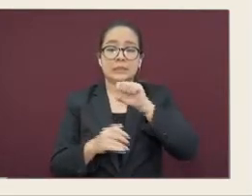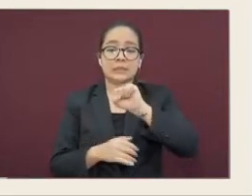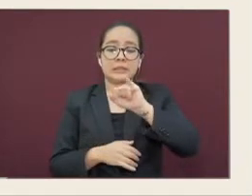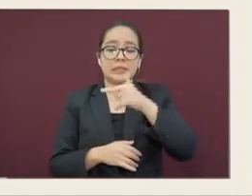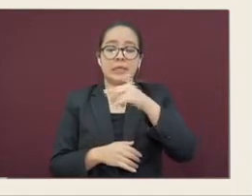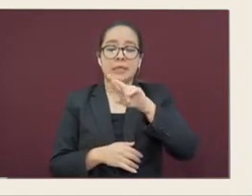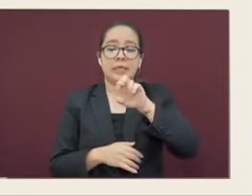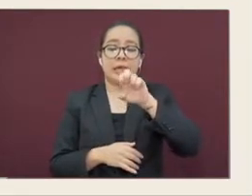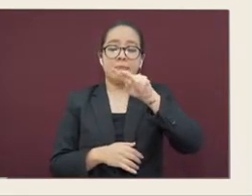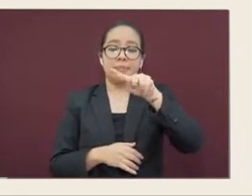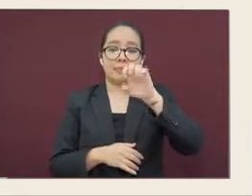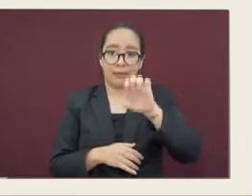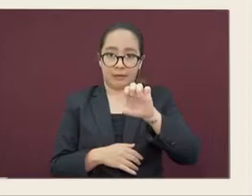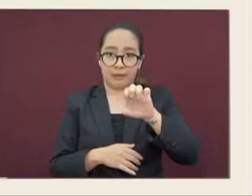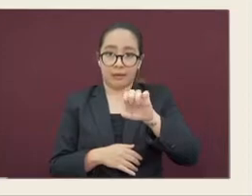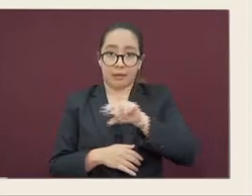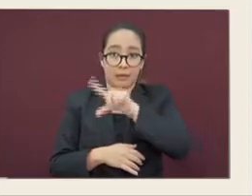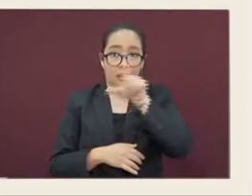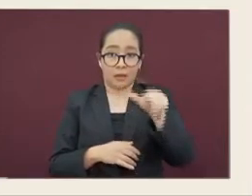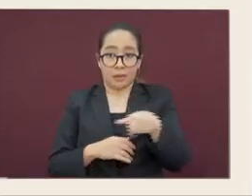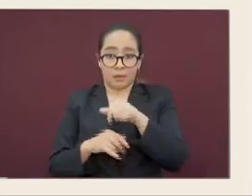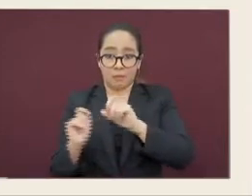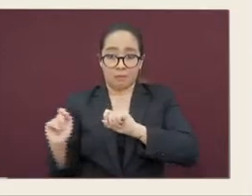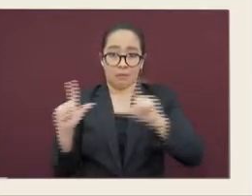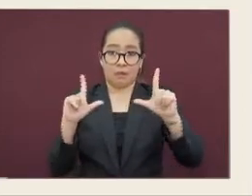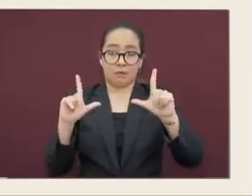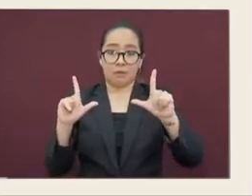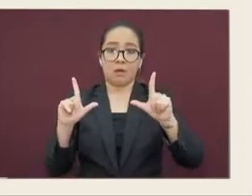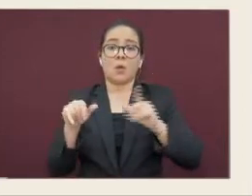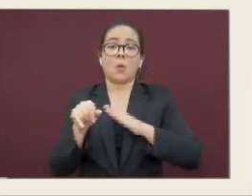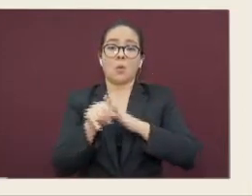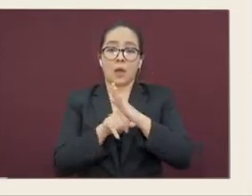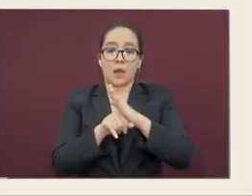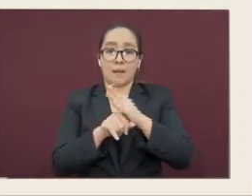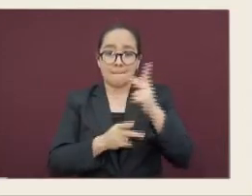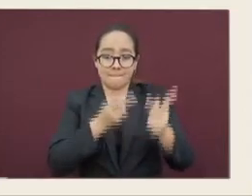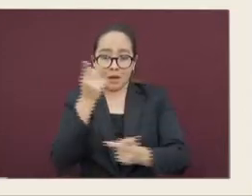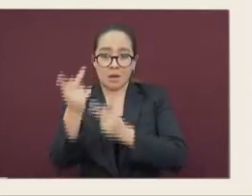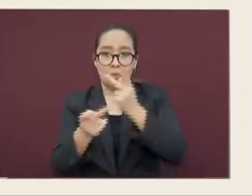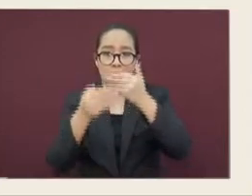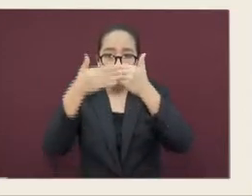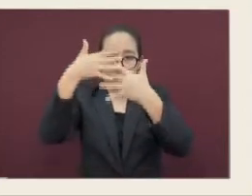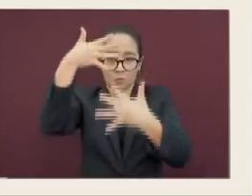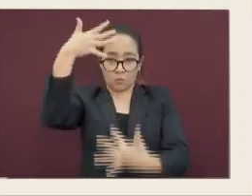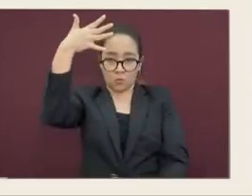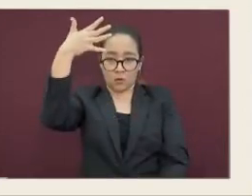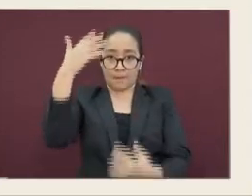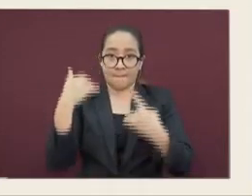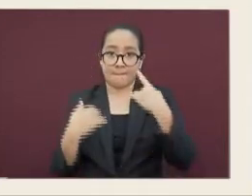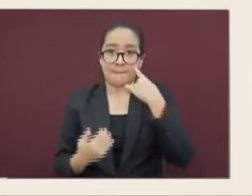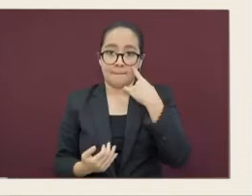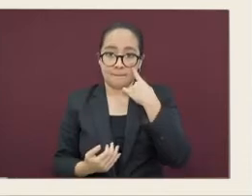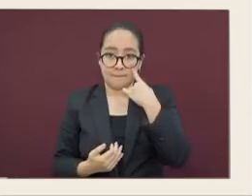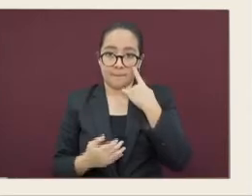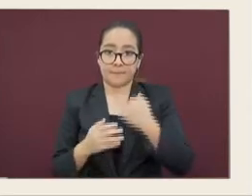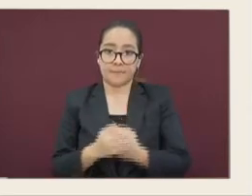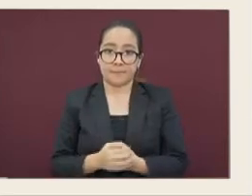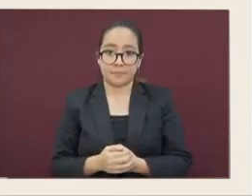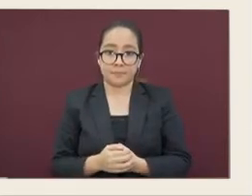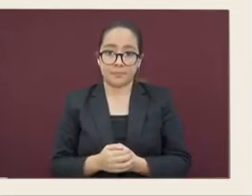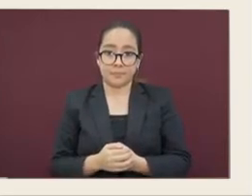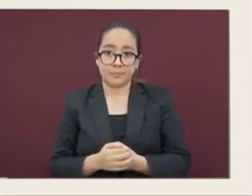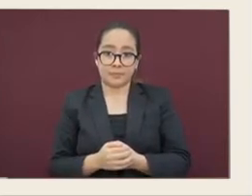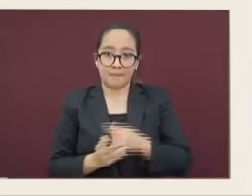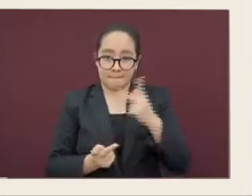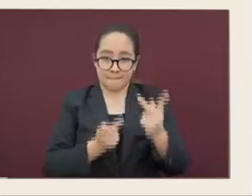Y enseguida aparecerá el formulario. Observen ustedes. Estas son las